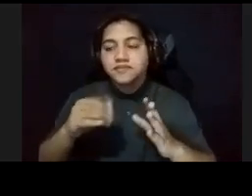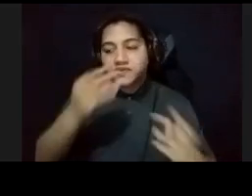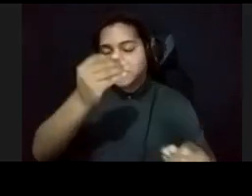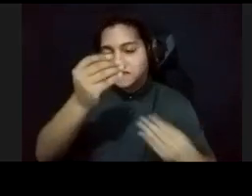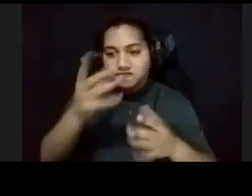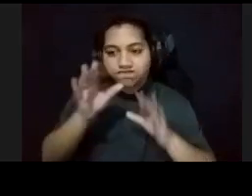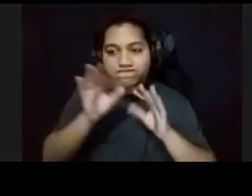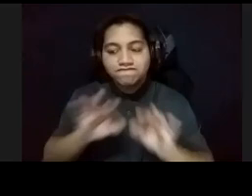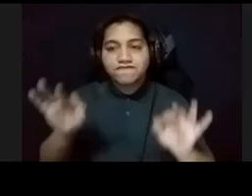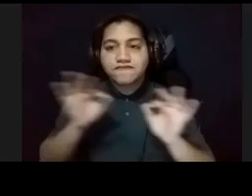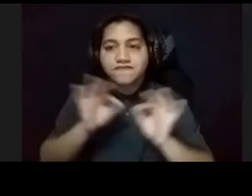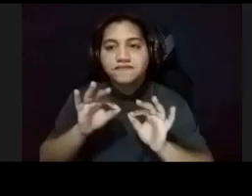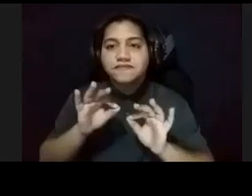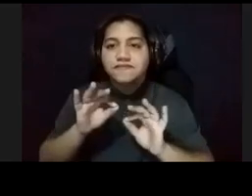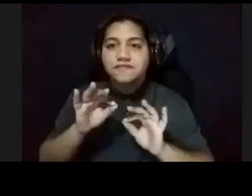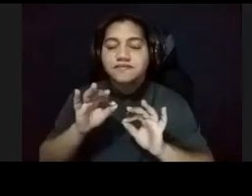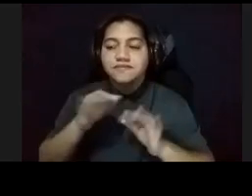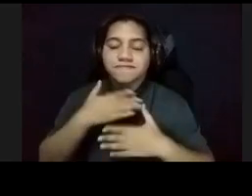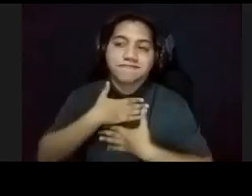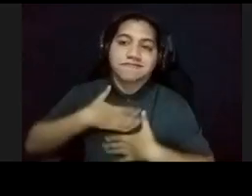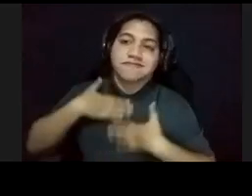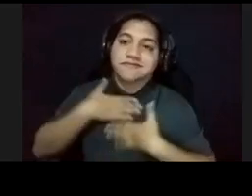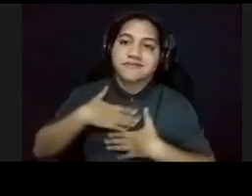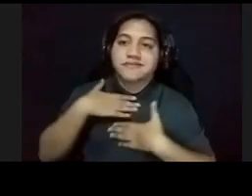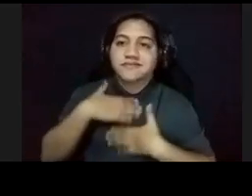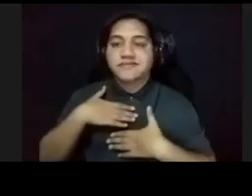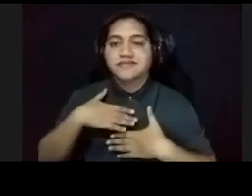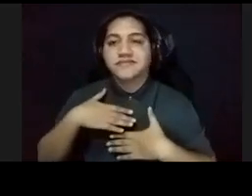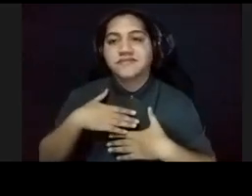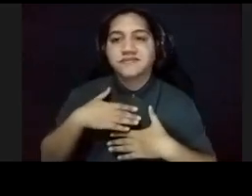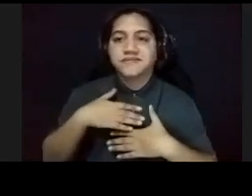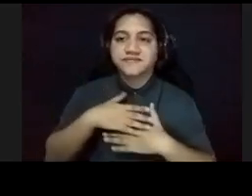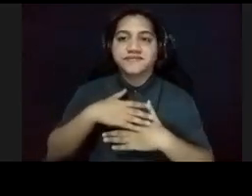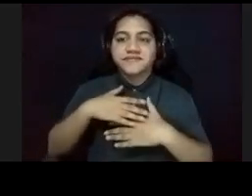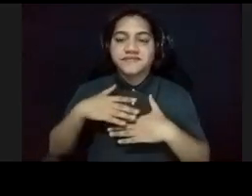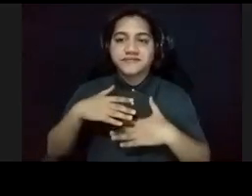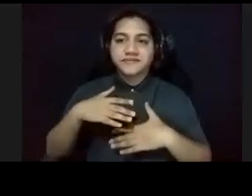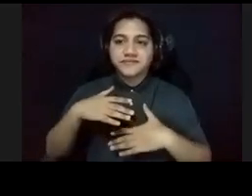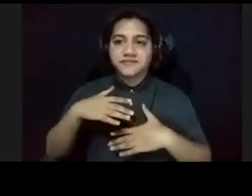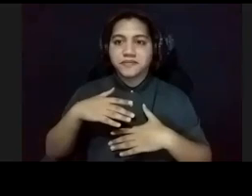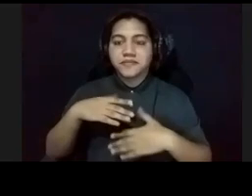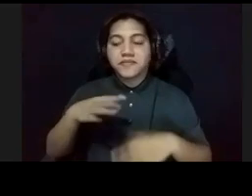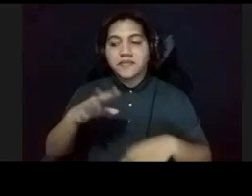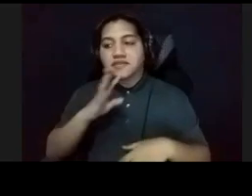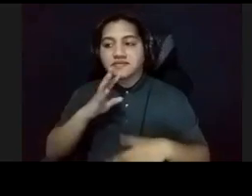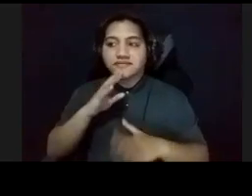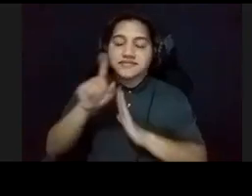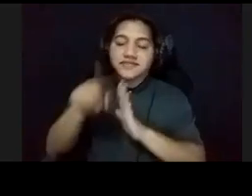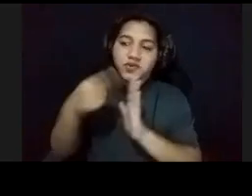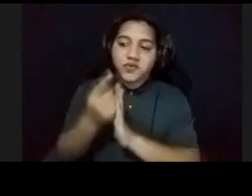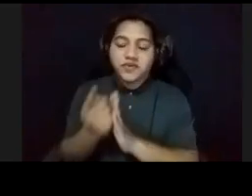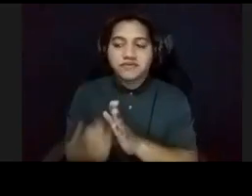valiosa, pero sobre todo, disfrutar ese, ese momento, y estuvimos hablando, como una hora más,